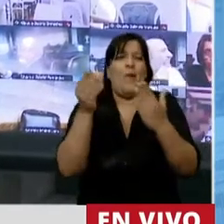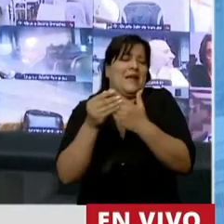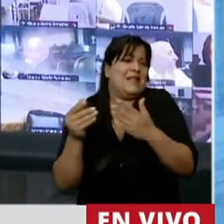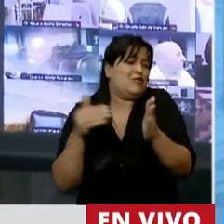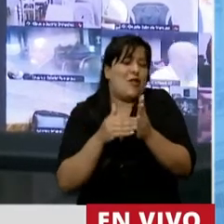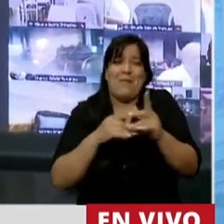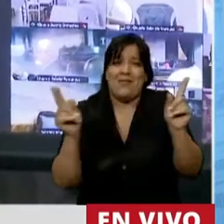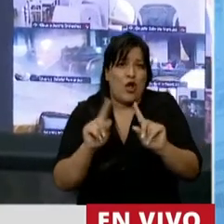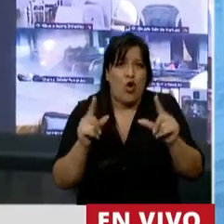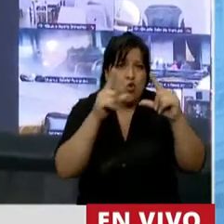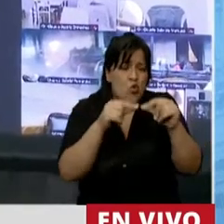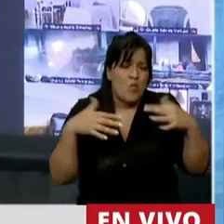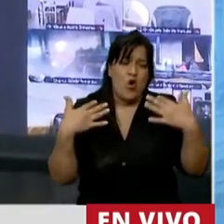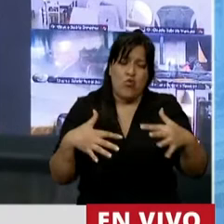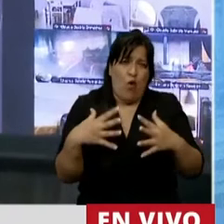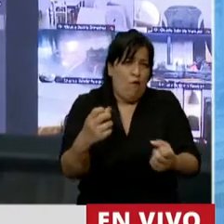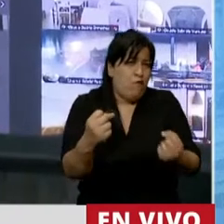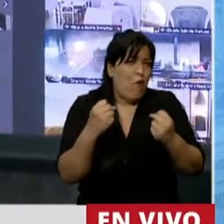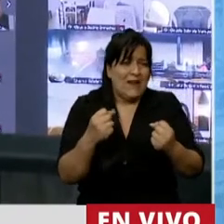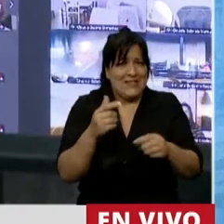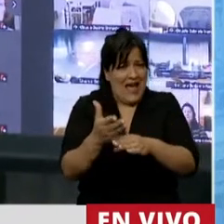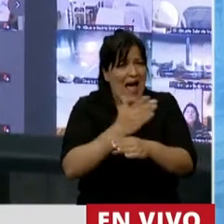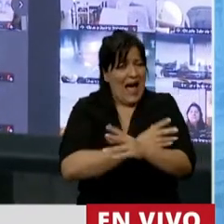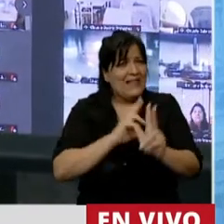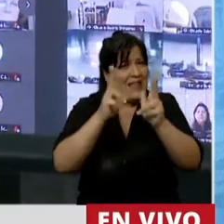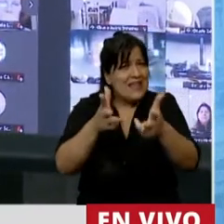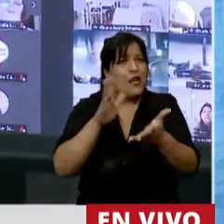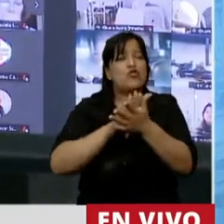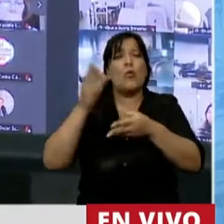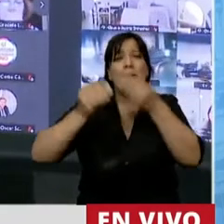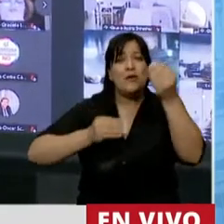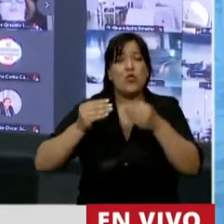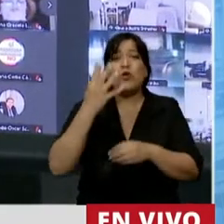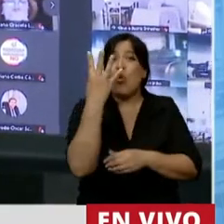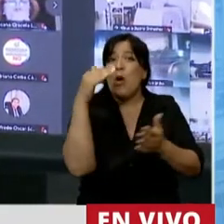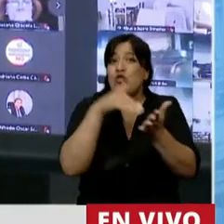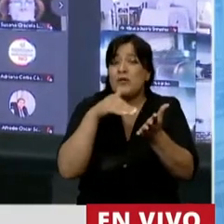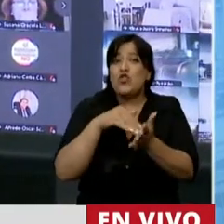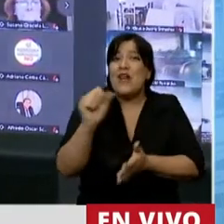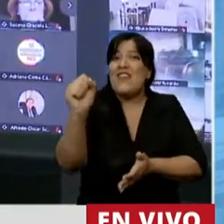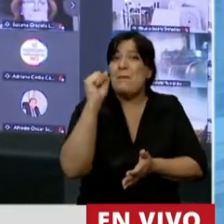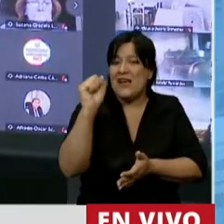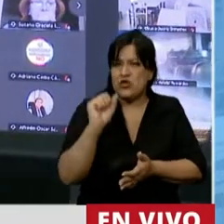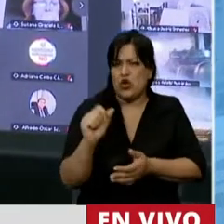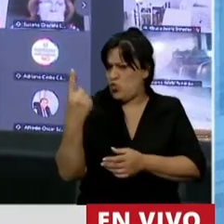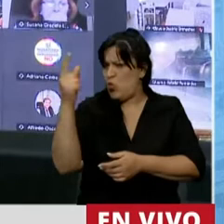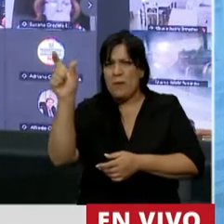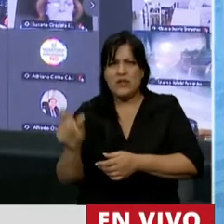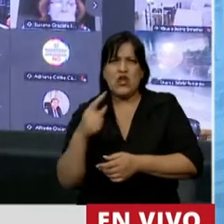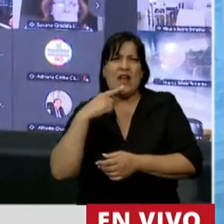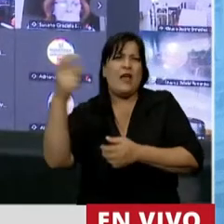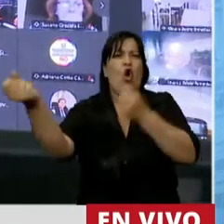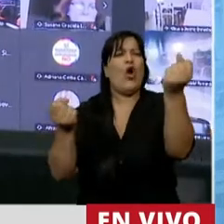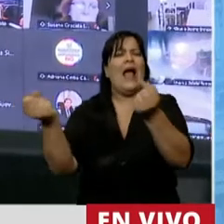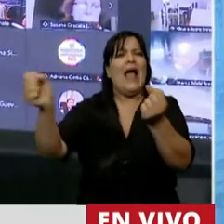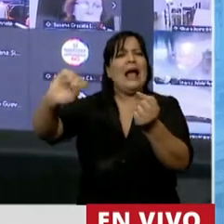turno. Los números son contundentes. Mire, yo lo dije cuando tratamos del presupuesto, 4 millones de pesos. Hoy alguien dijo que una camioneta